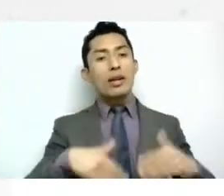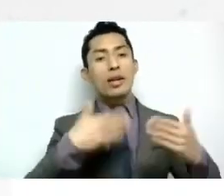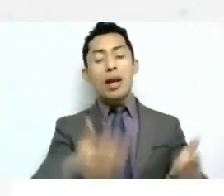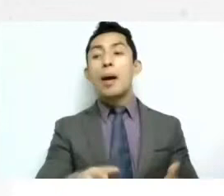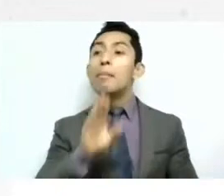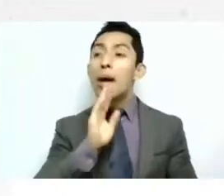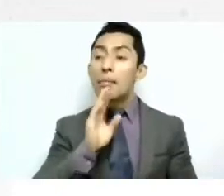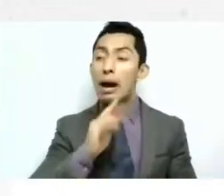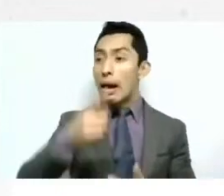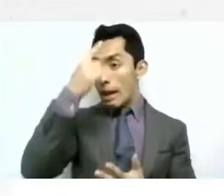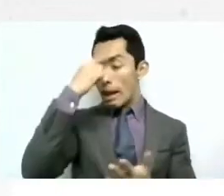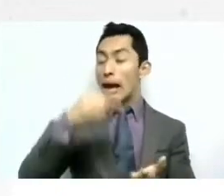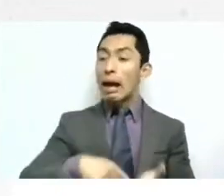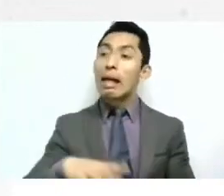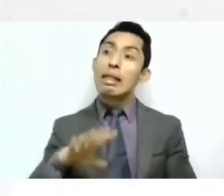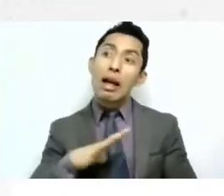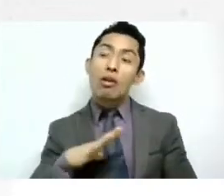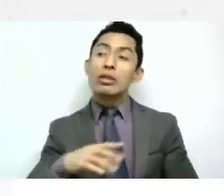tengo un chismecito